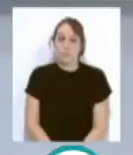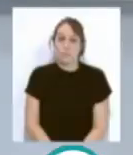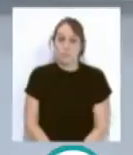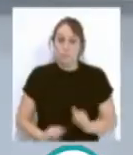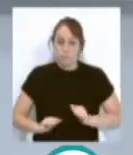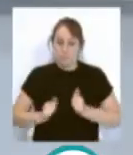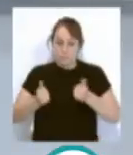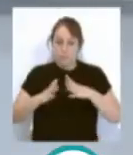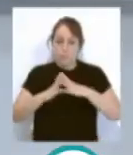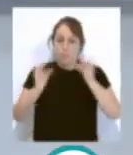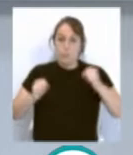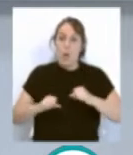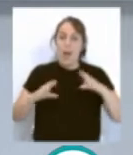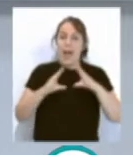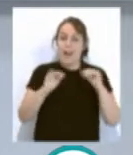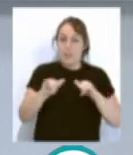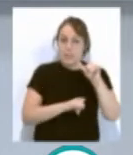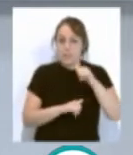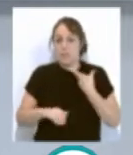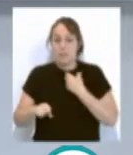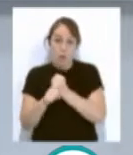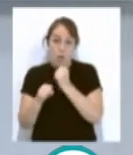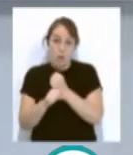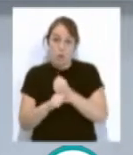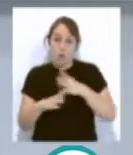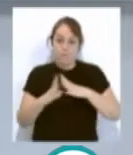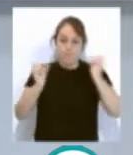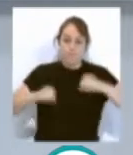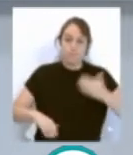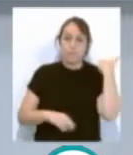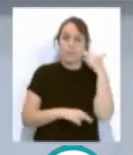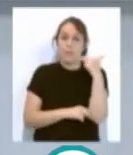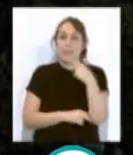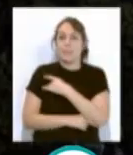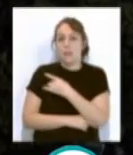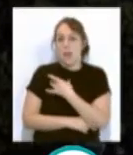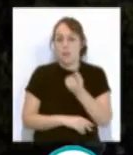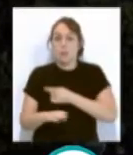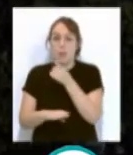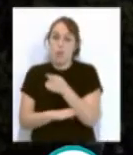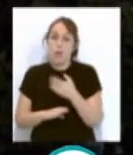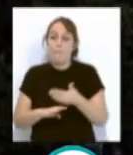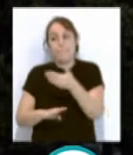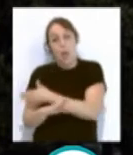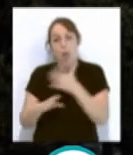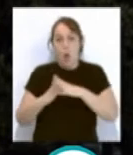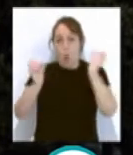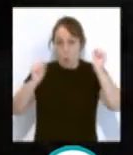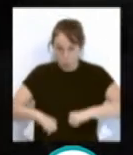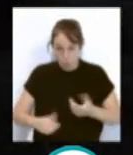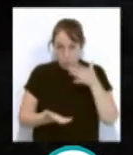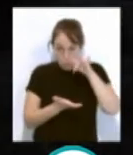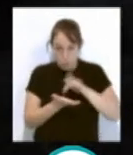Inicio de acuerdo entre Alestis y sus trabajadores. El pasado viernes, sindicatos y dirección alcanzaron un preacuerdo que deberá ser